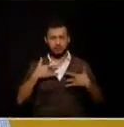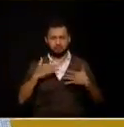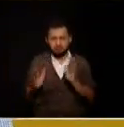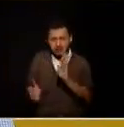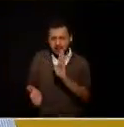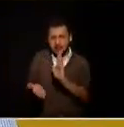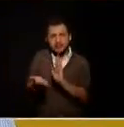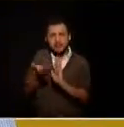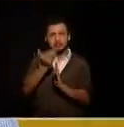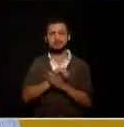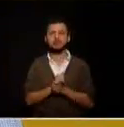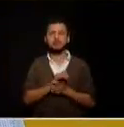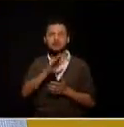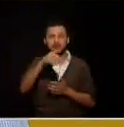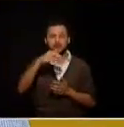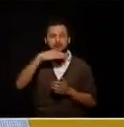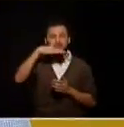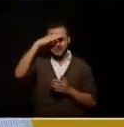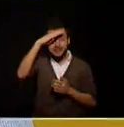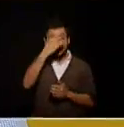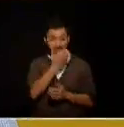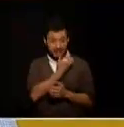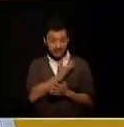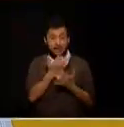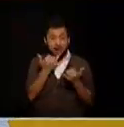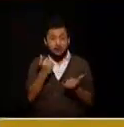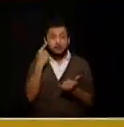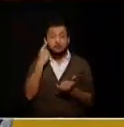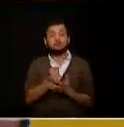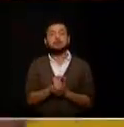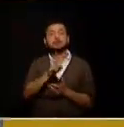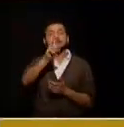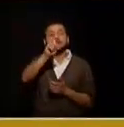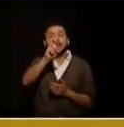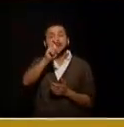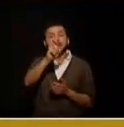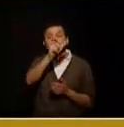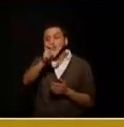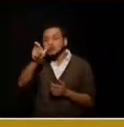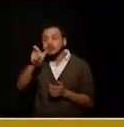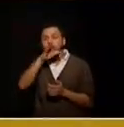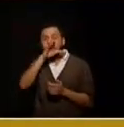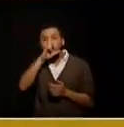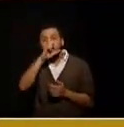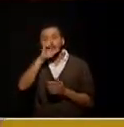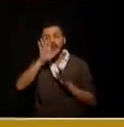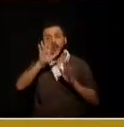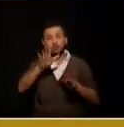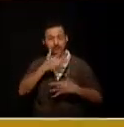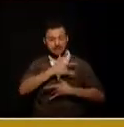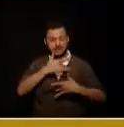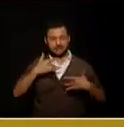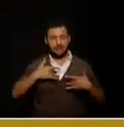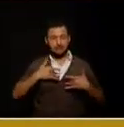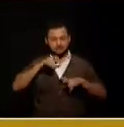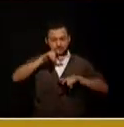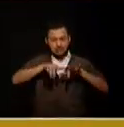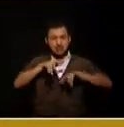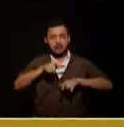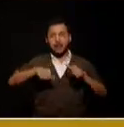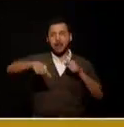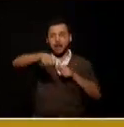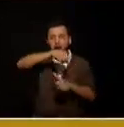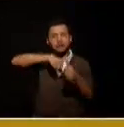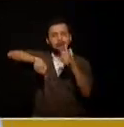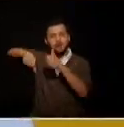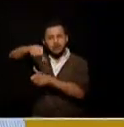esto porque ellos llegan a repartirse la torta los politiqueros de siempre esos partidos políticos tradicionales